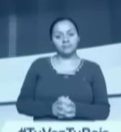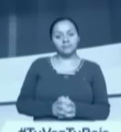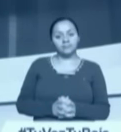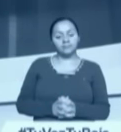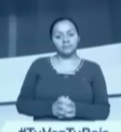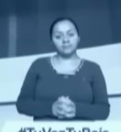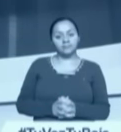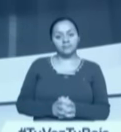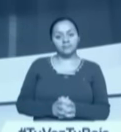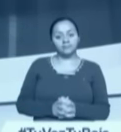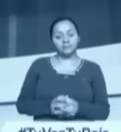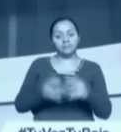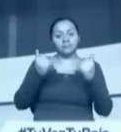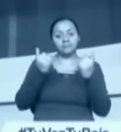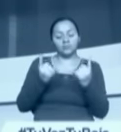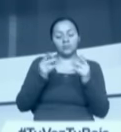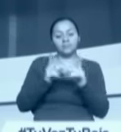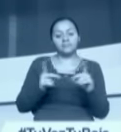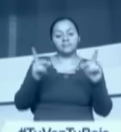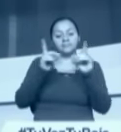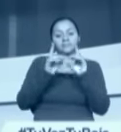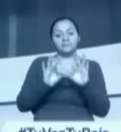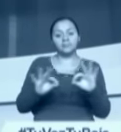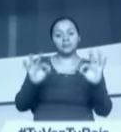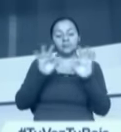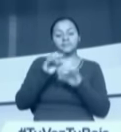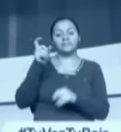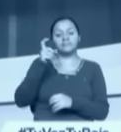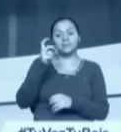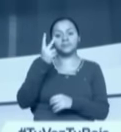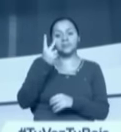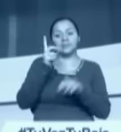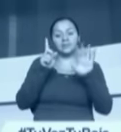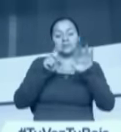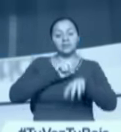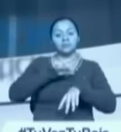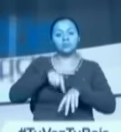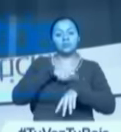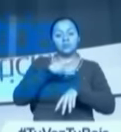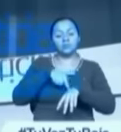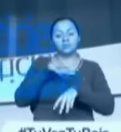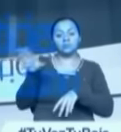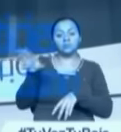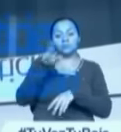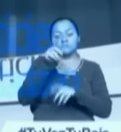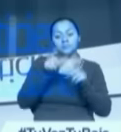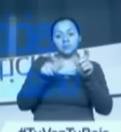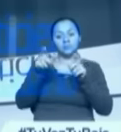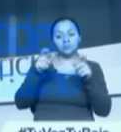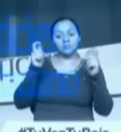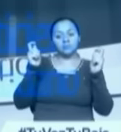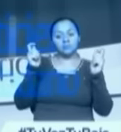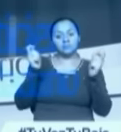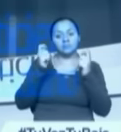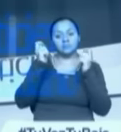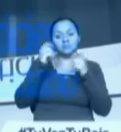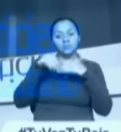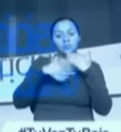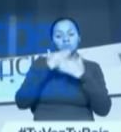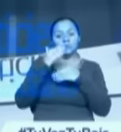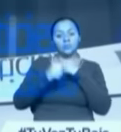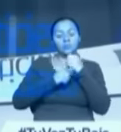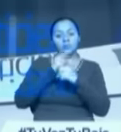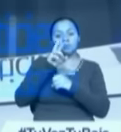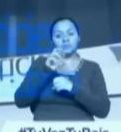Y ahora un dato curioso. En total se necesitan de 26 horas para que todo el mundo celebre la llegada del nuevo año